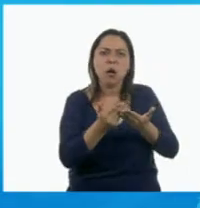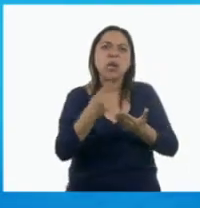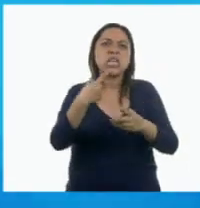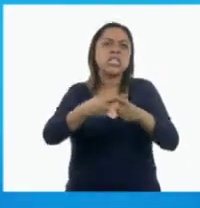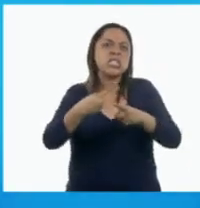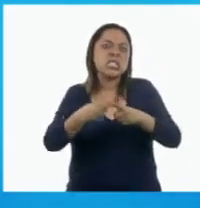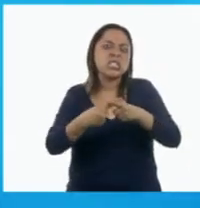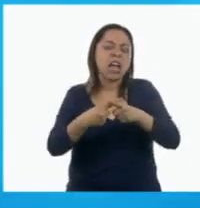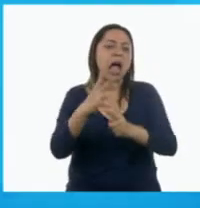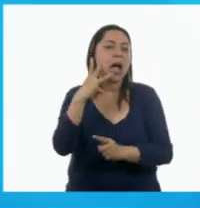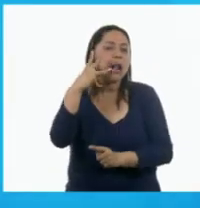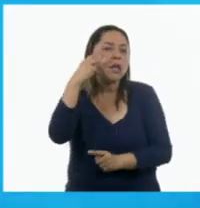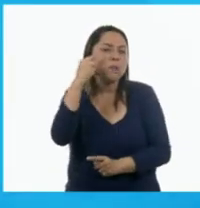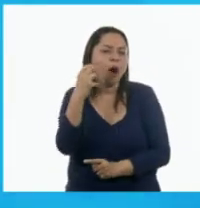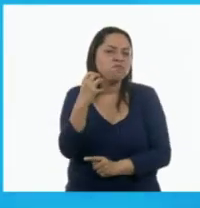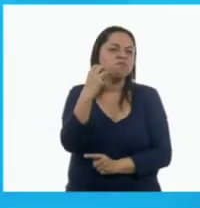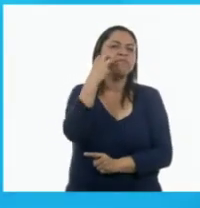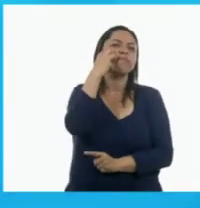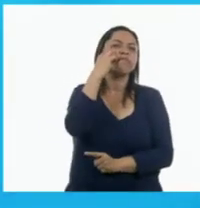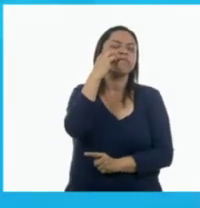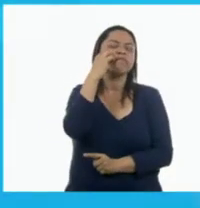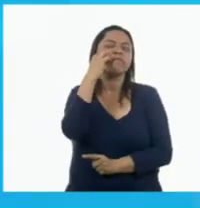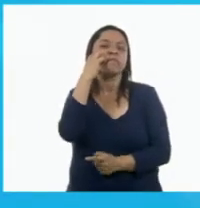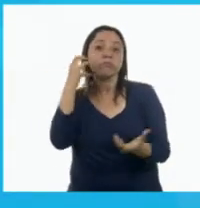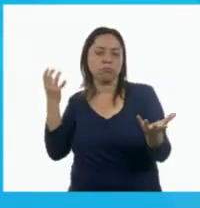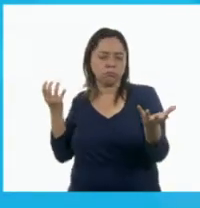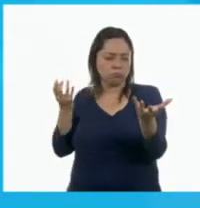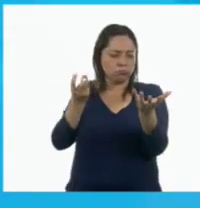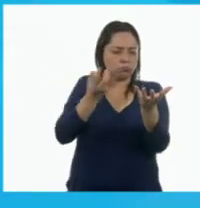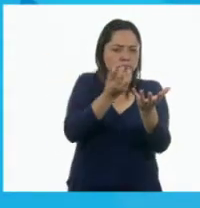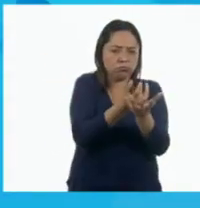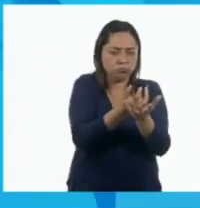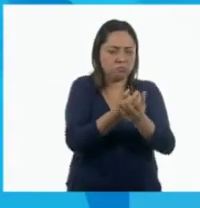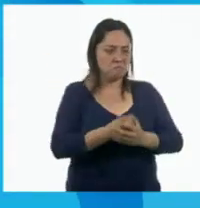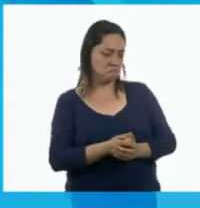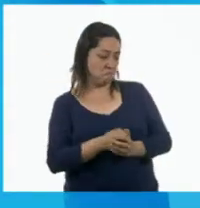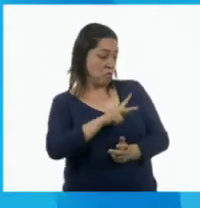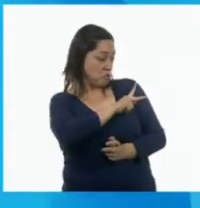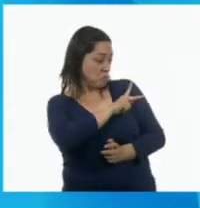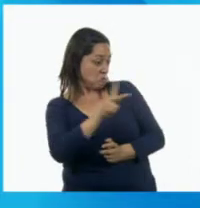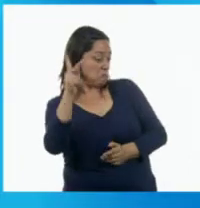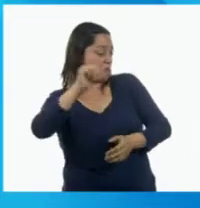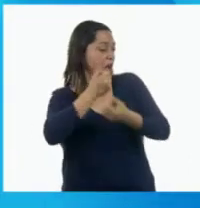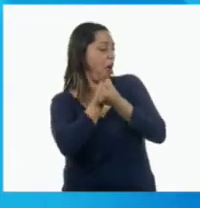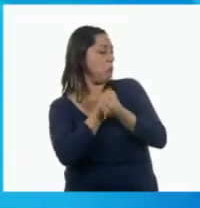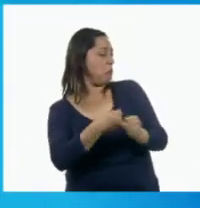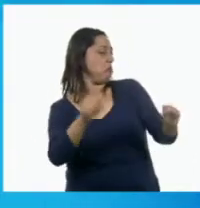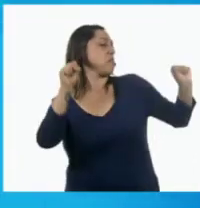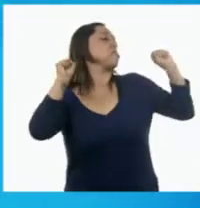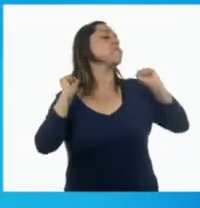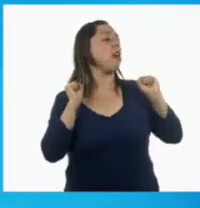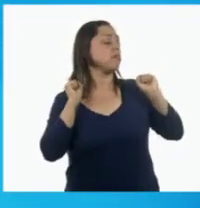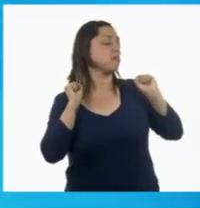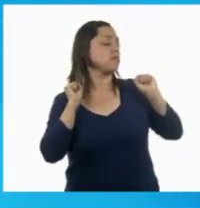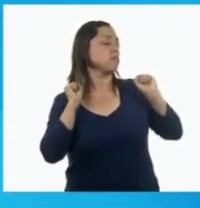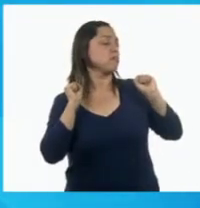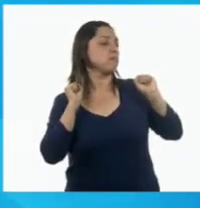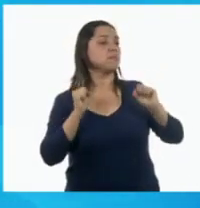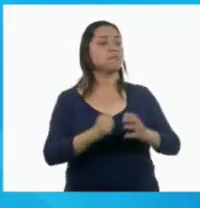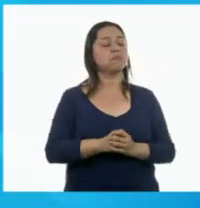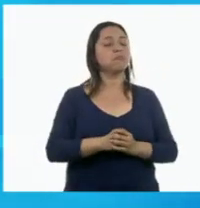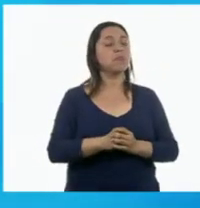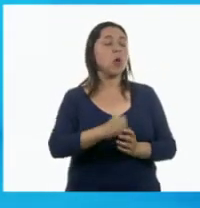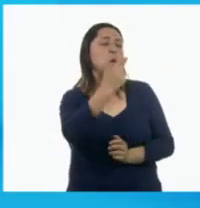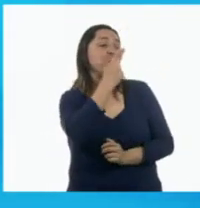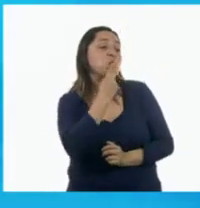limón. Su presencia cambió la situación. Todas ustedes son muy aburridas. De nadie son las preferidas. Su